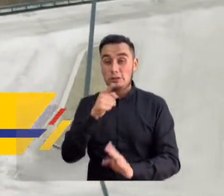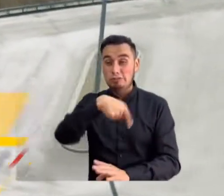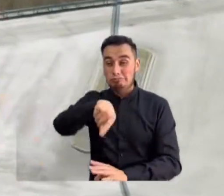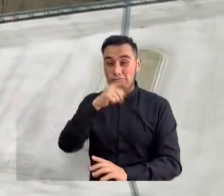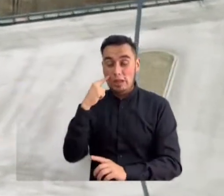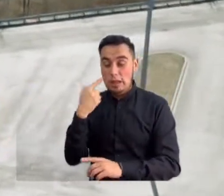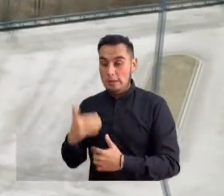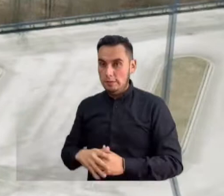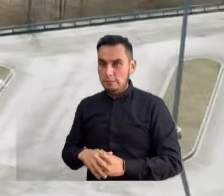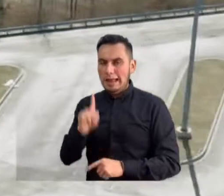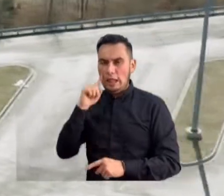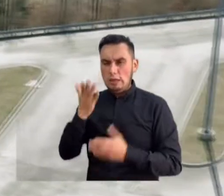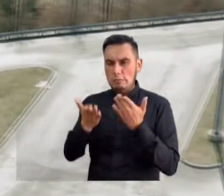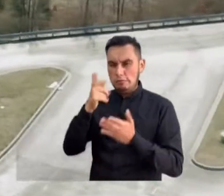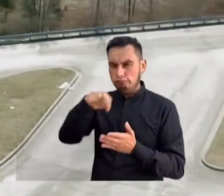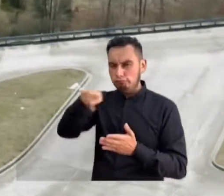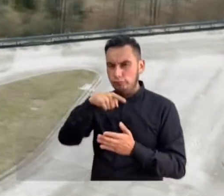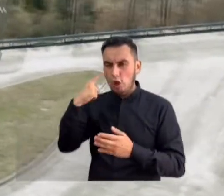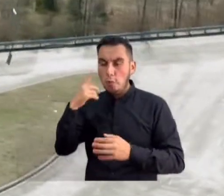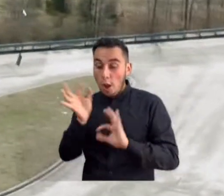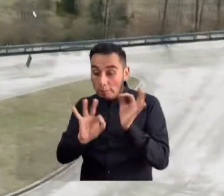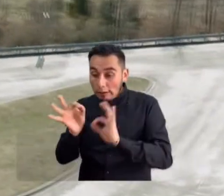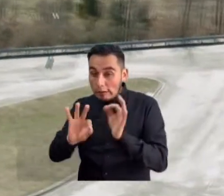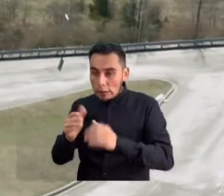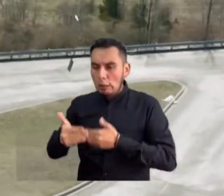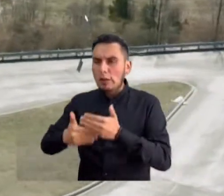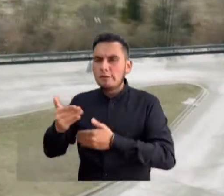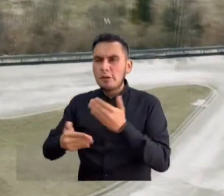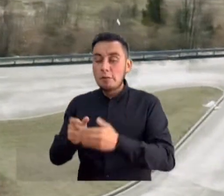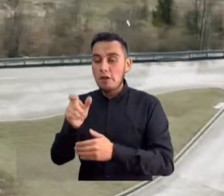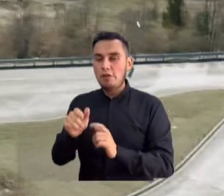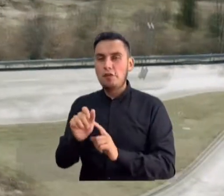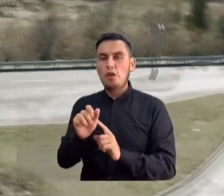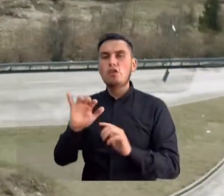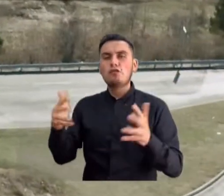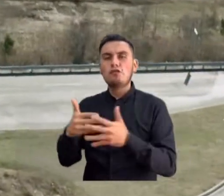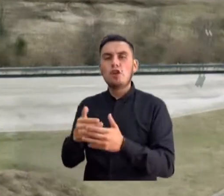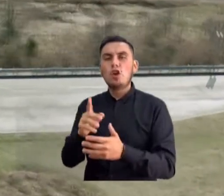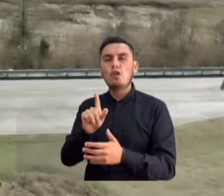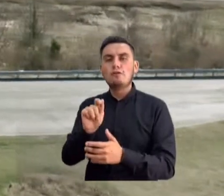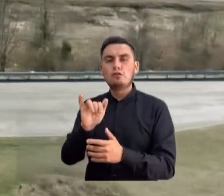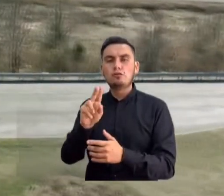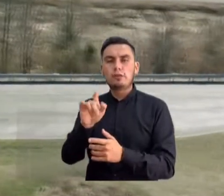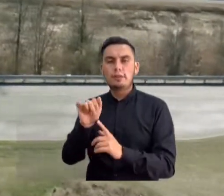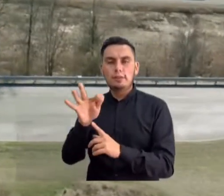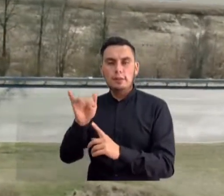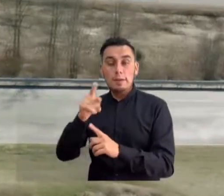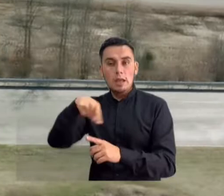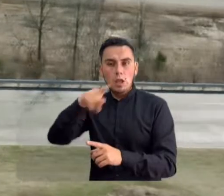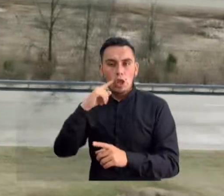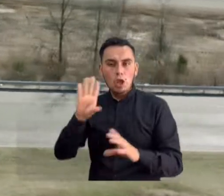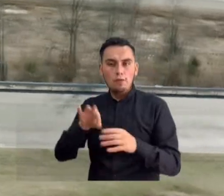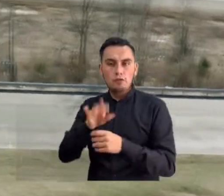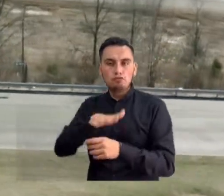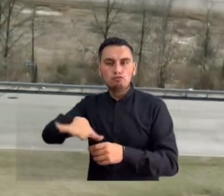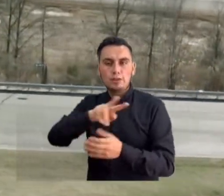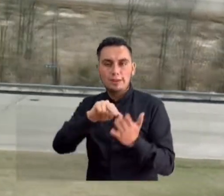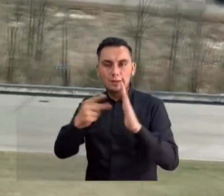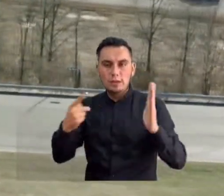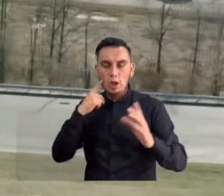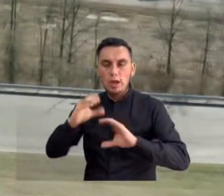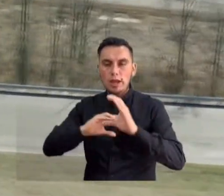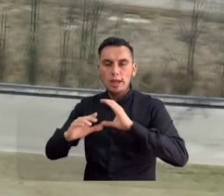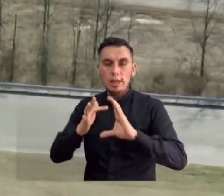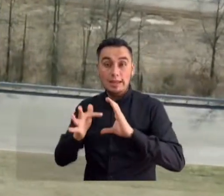pesos por las presuntas irregularidades en la planeación adelantadas por el FUNTIP, Fondo Único de las Tecnologías de la Información